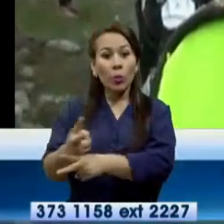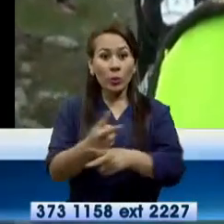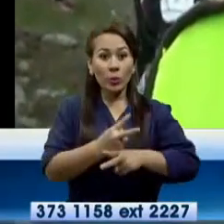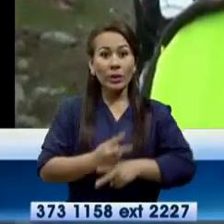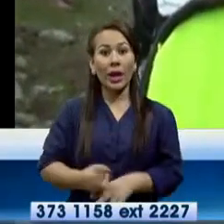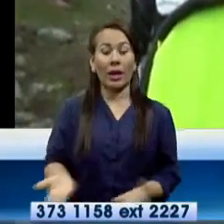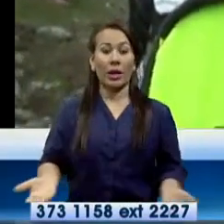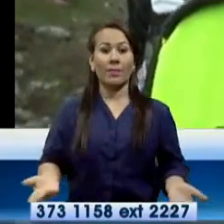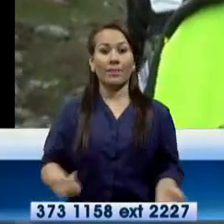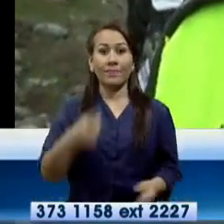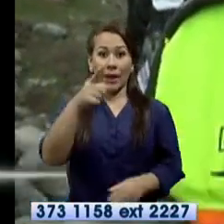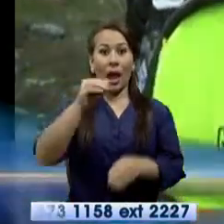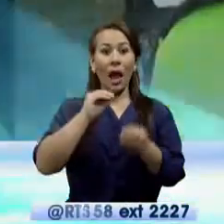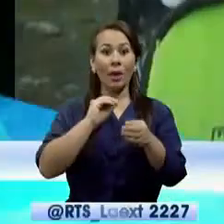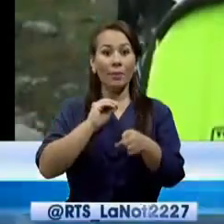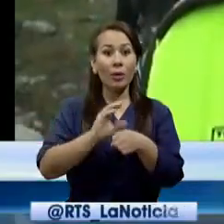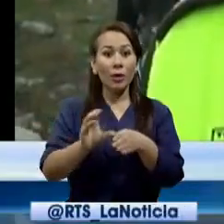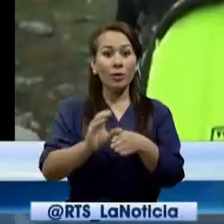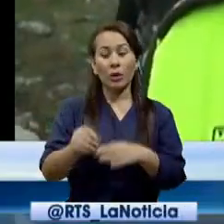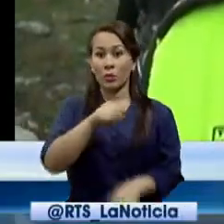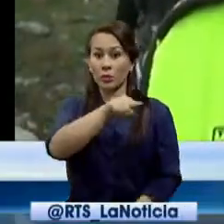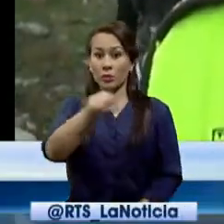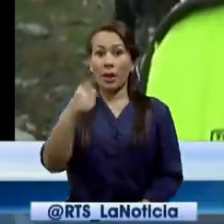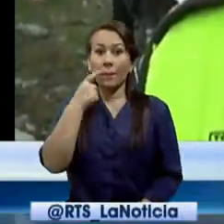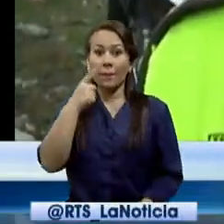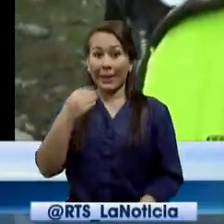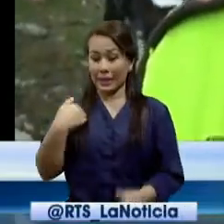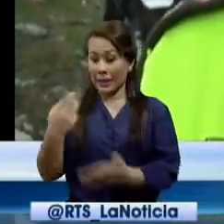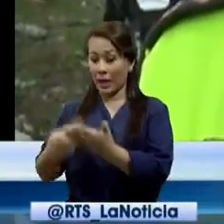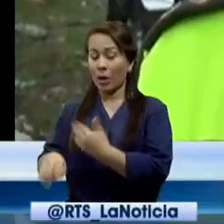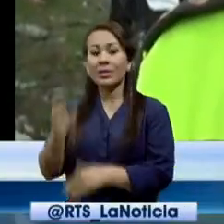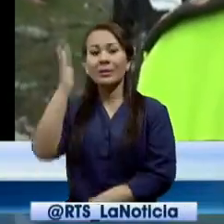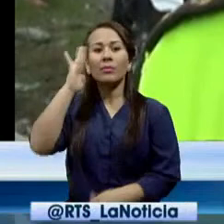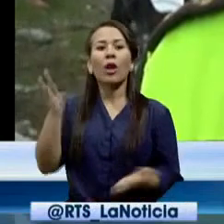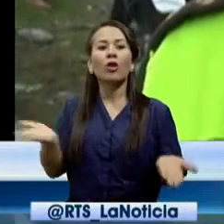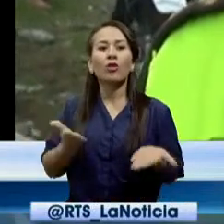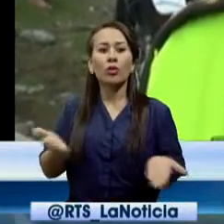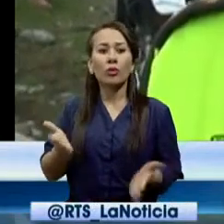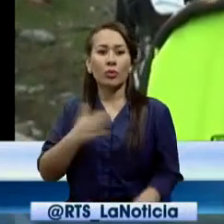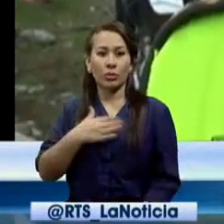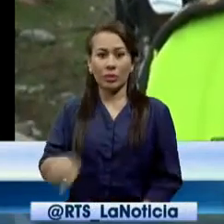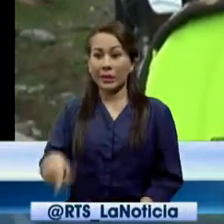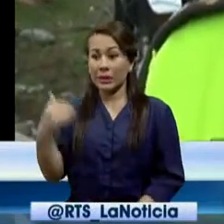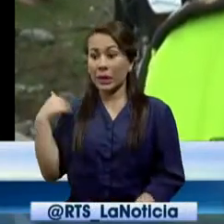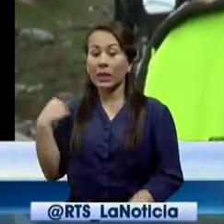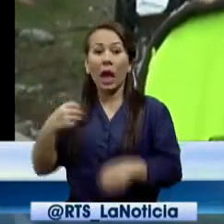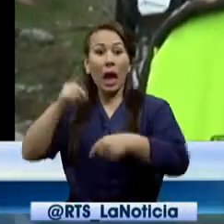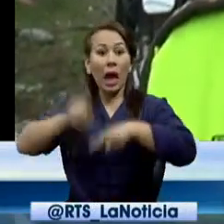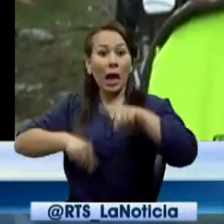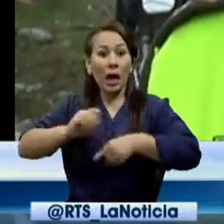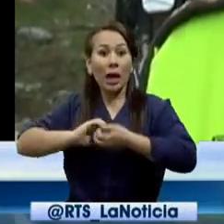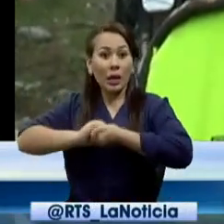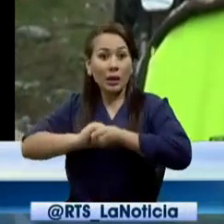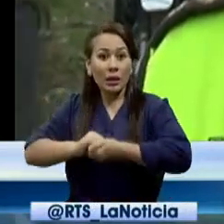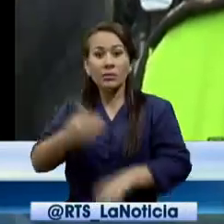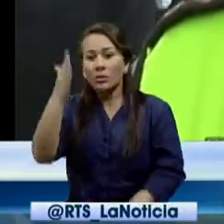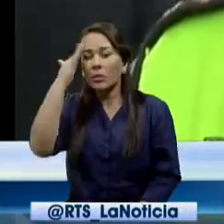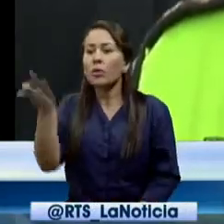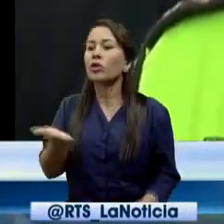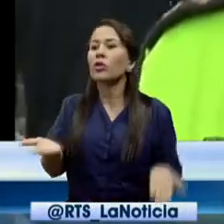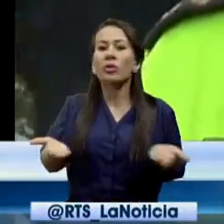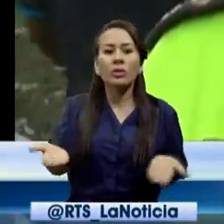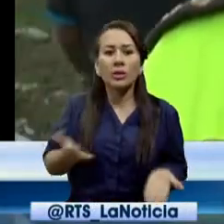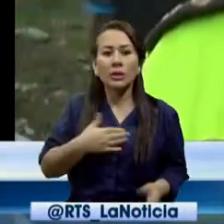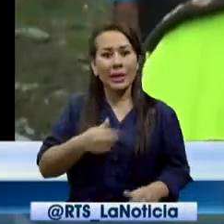Tiene que saber dónde están sus hijos, tener el control de sus hijos, saber qué tipo de amistades tiene. Y obviamente que estén